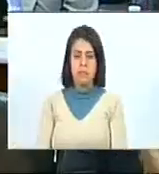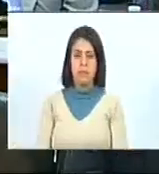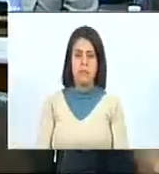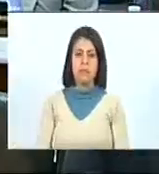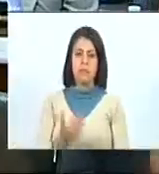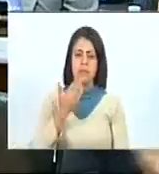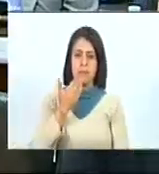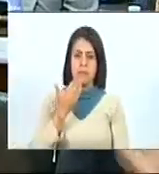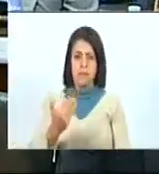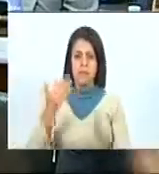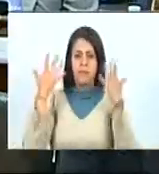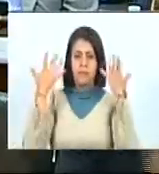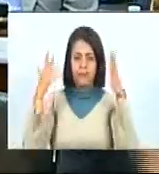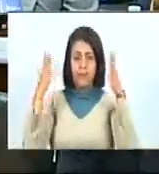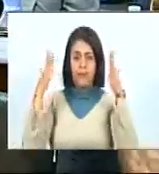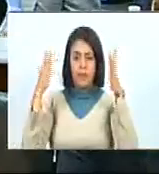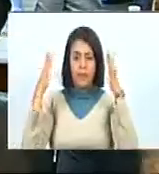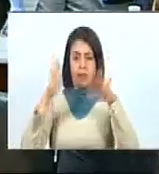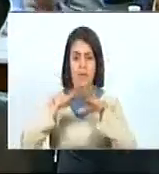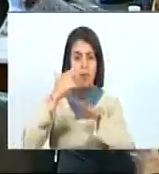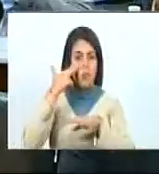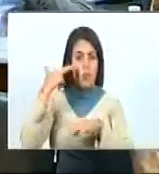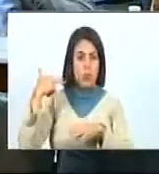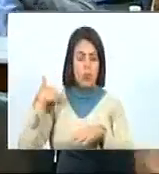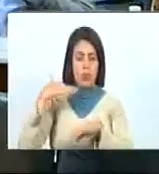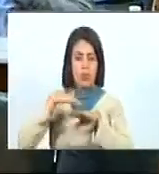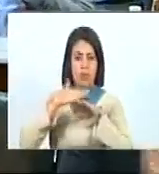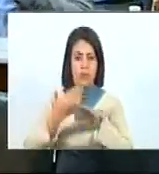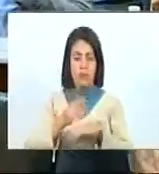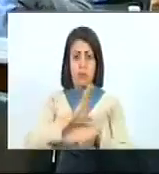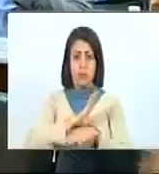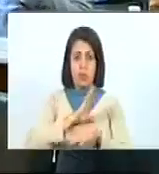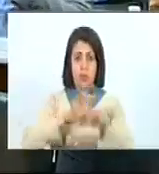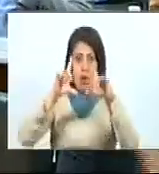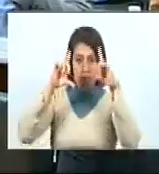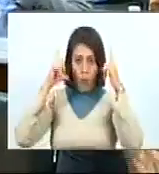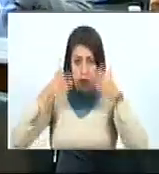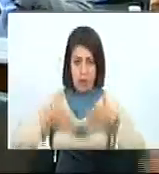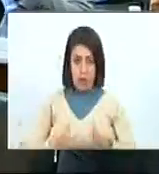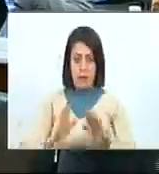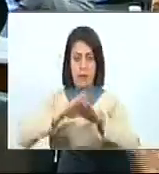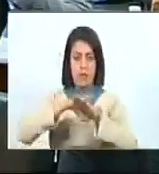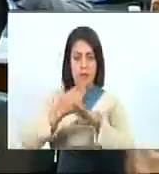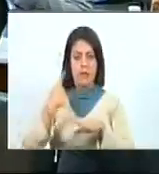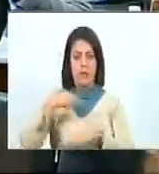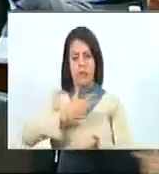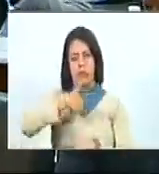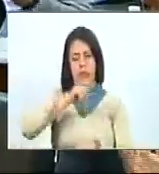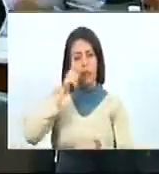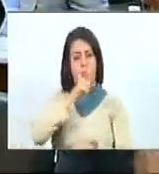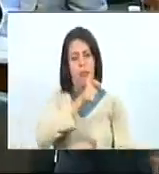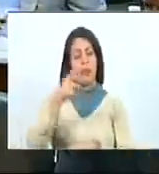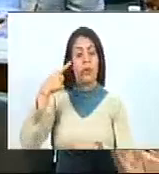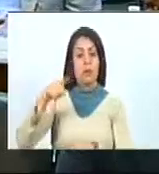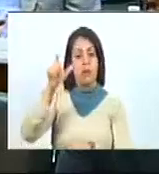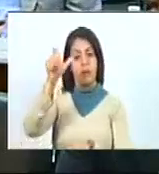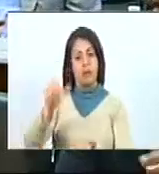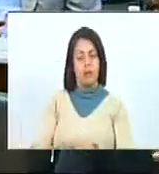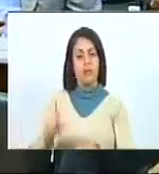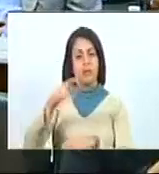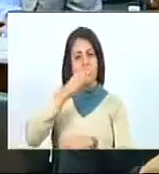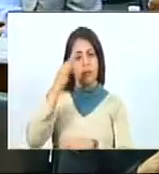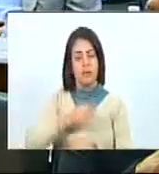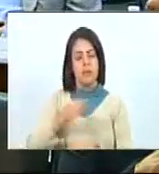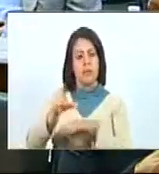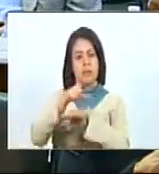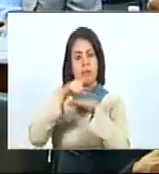pido un fuerte aplauso, orgullosa de ser del estado La Guaira y de que nuestro pueblo haya tenido esa calidad